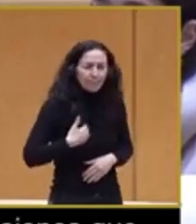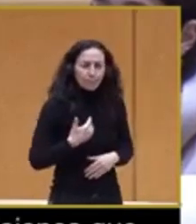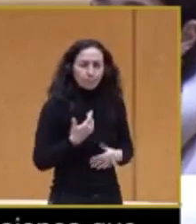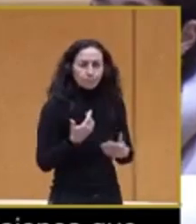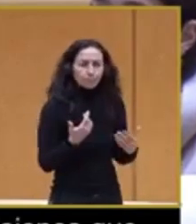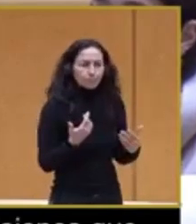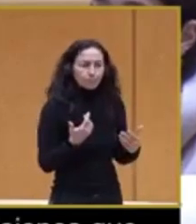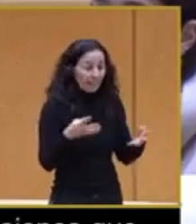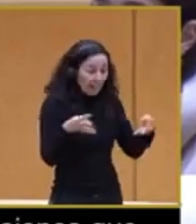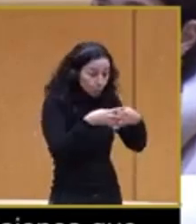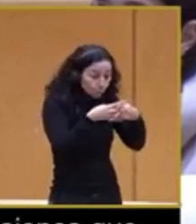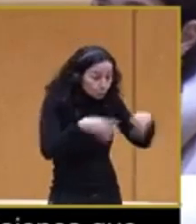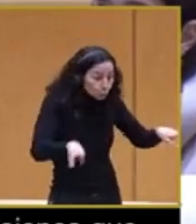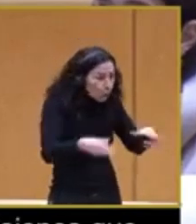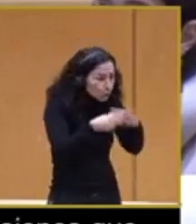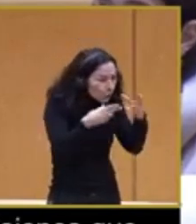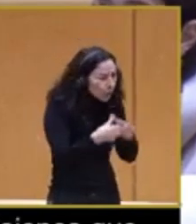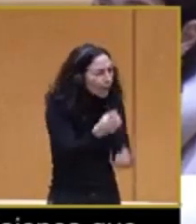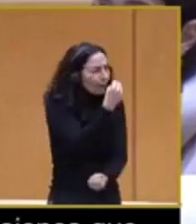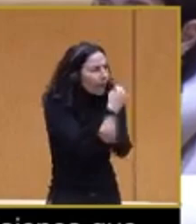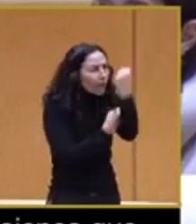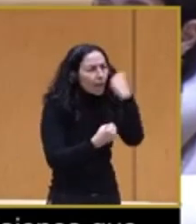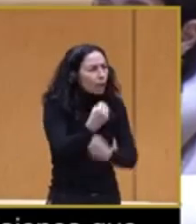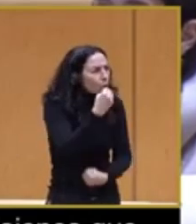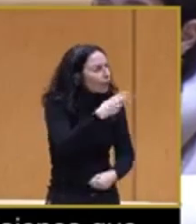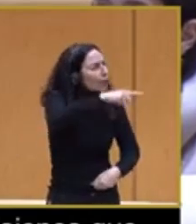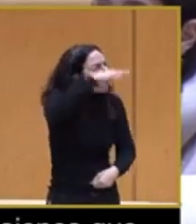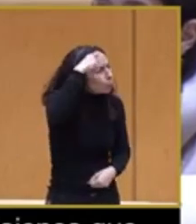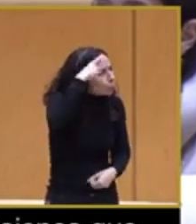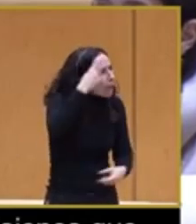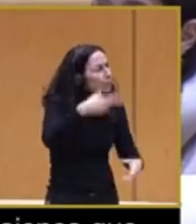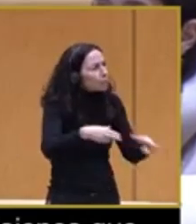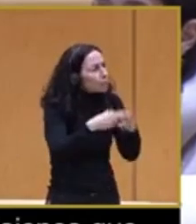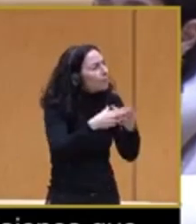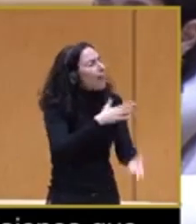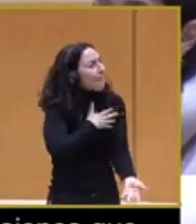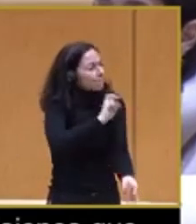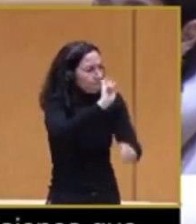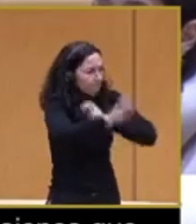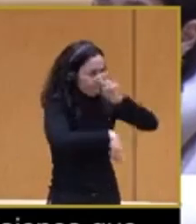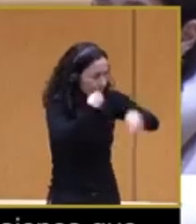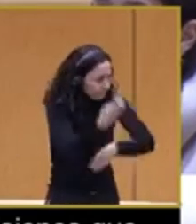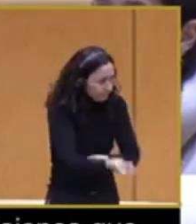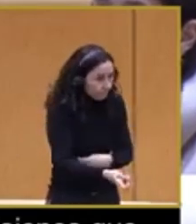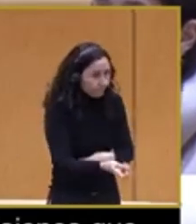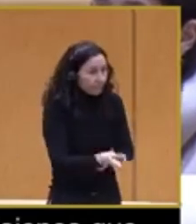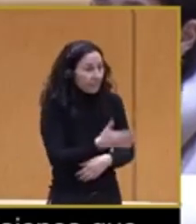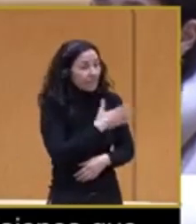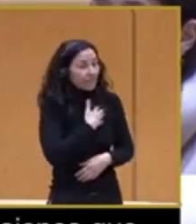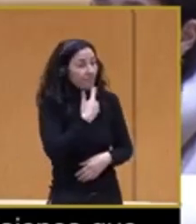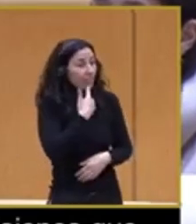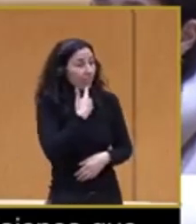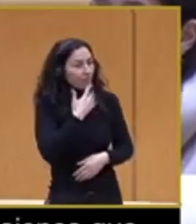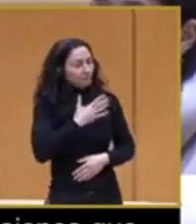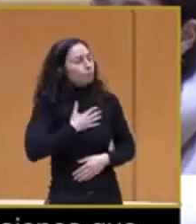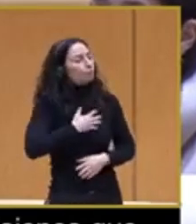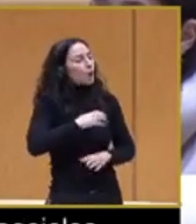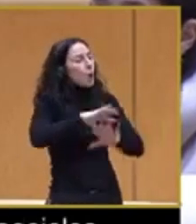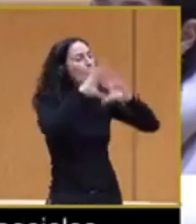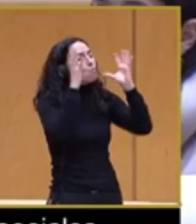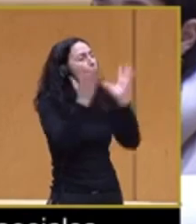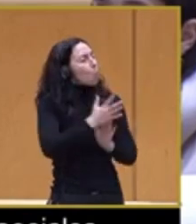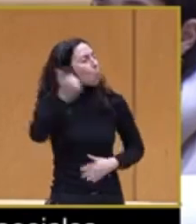estructuras sociales, económicas, culturales y asociativas que sostienen el mundo patriarcal y